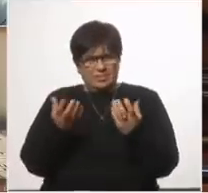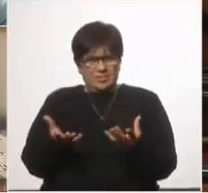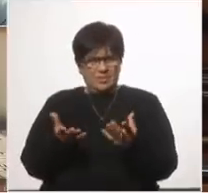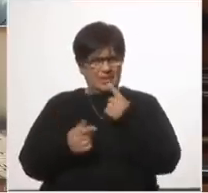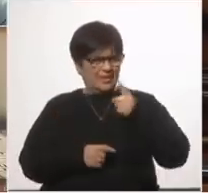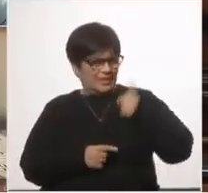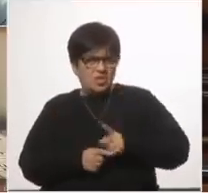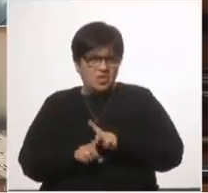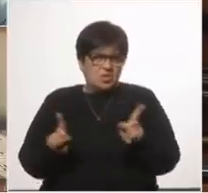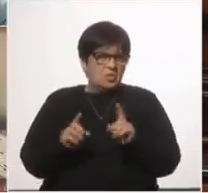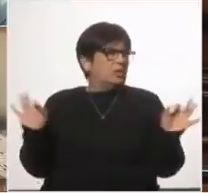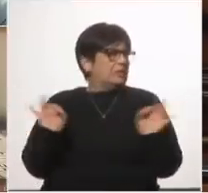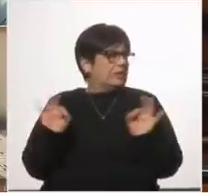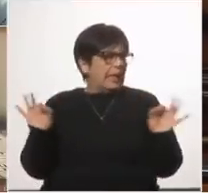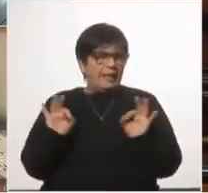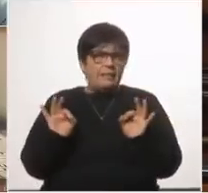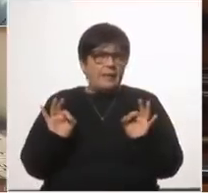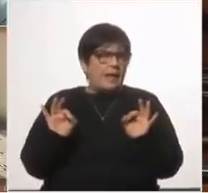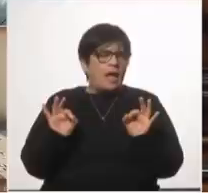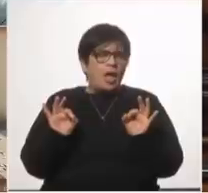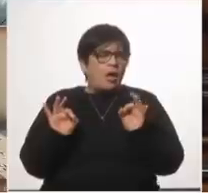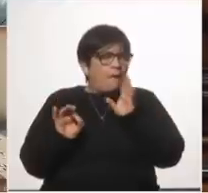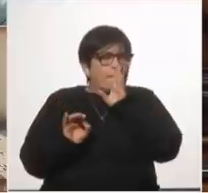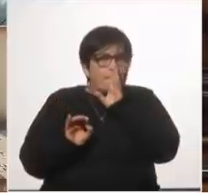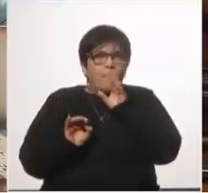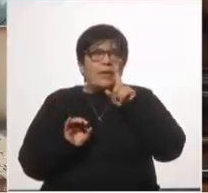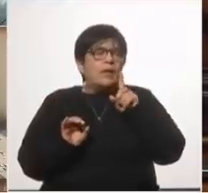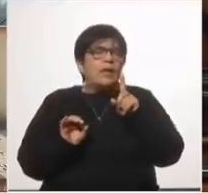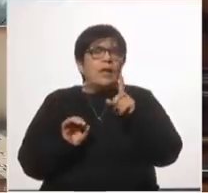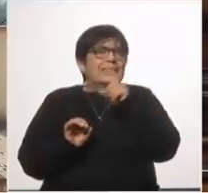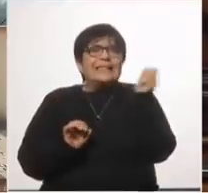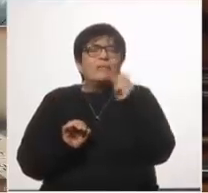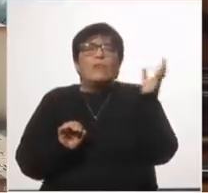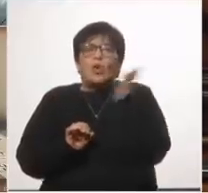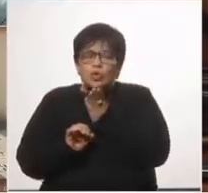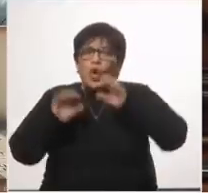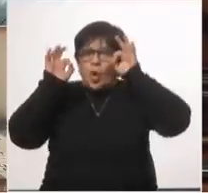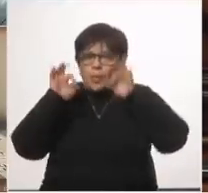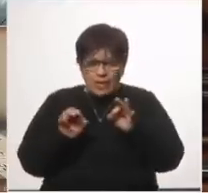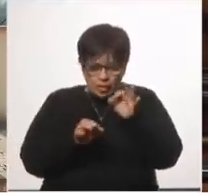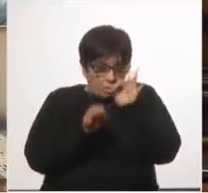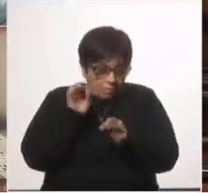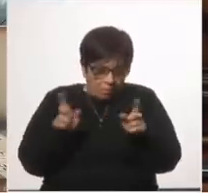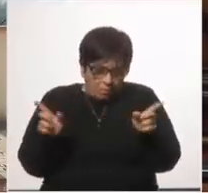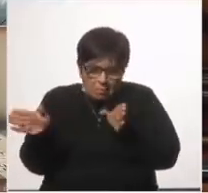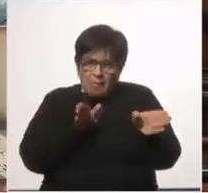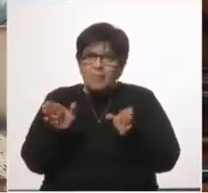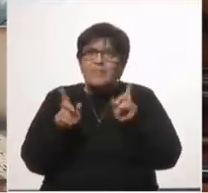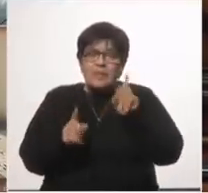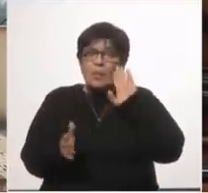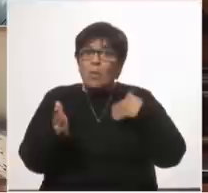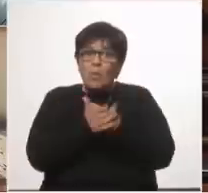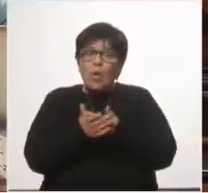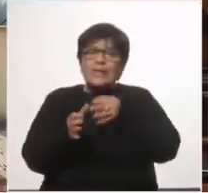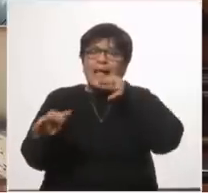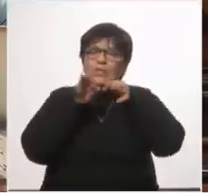decidió una respuesta de reducción de la movilidad drástica fuerte durante un periodo corto de tiempo como proponía el grupo